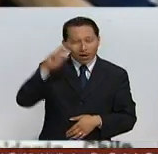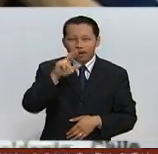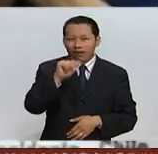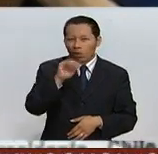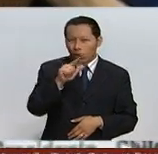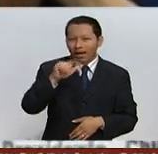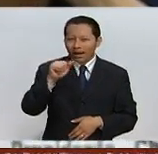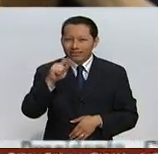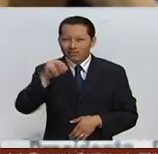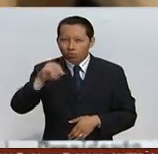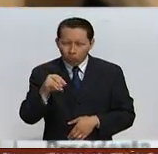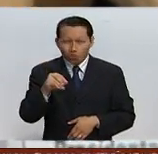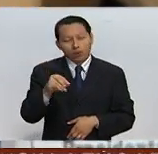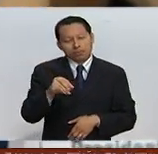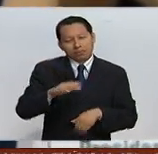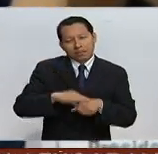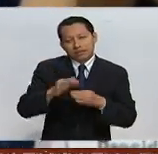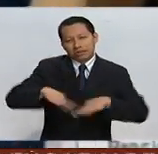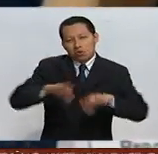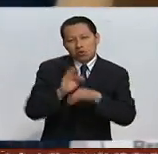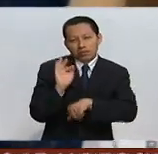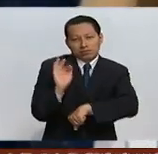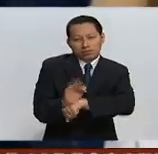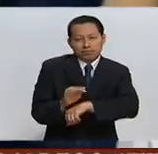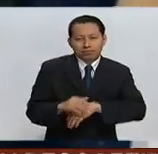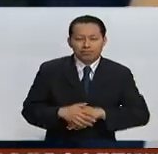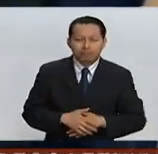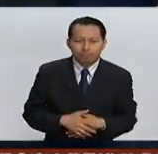uno de los principales mediadores en este conflicto.